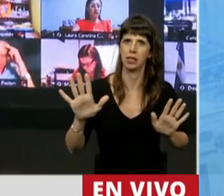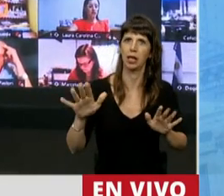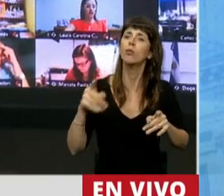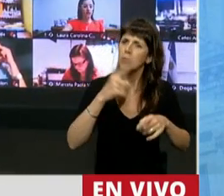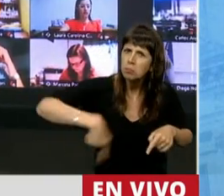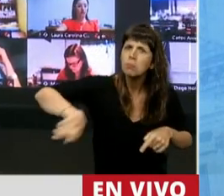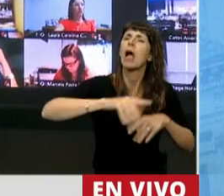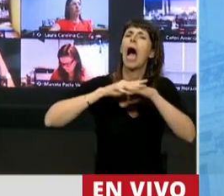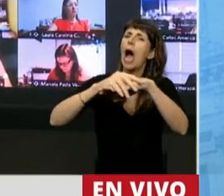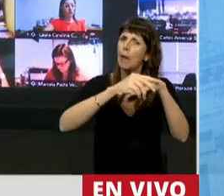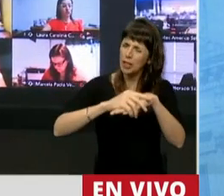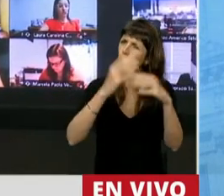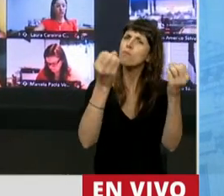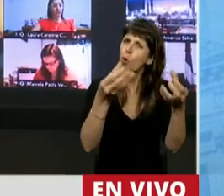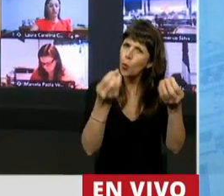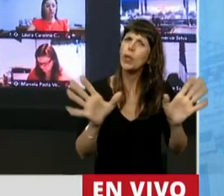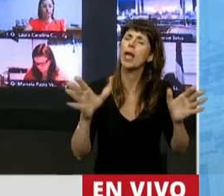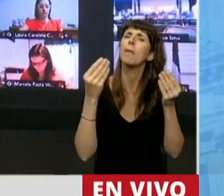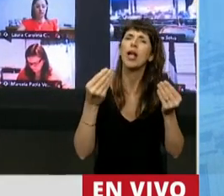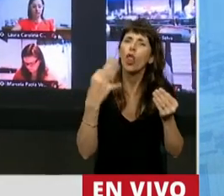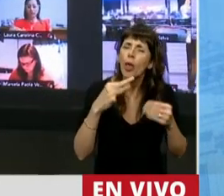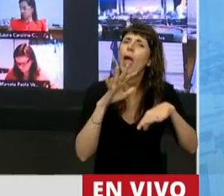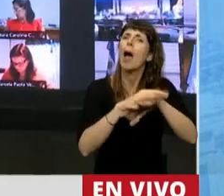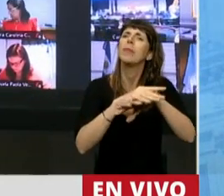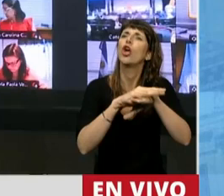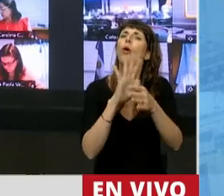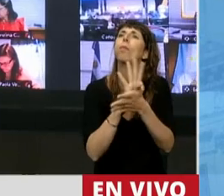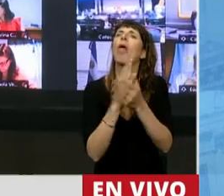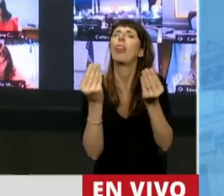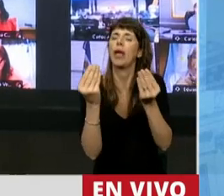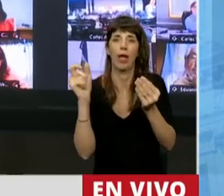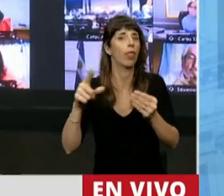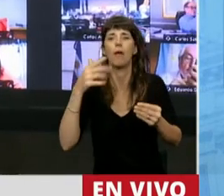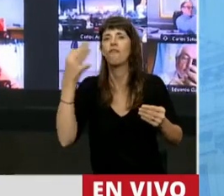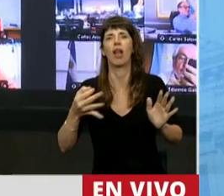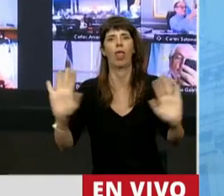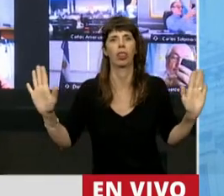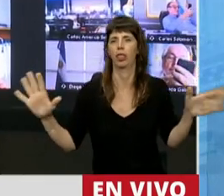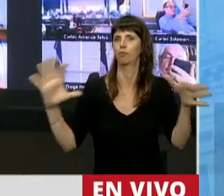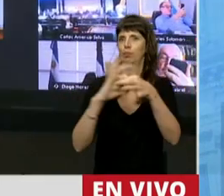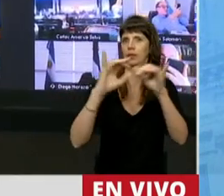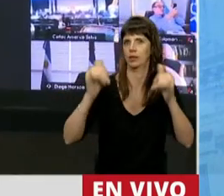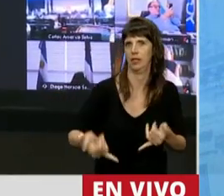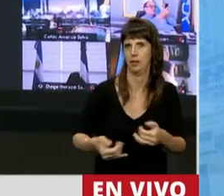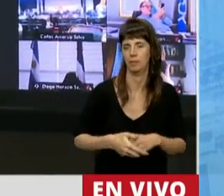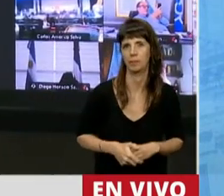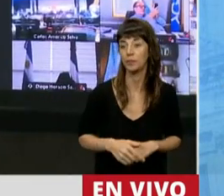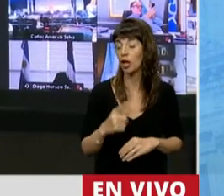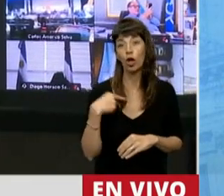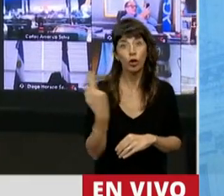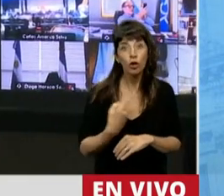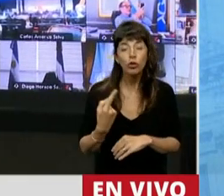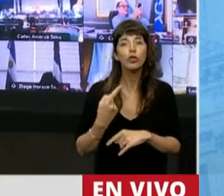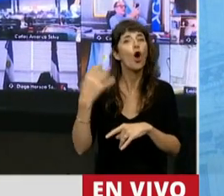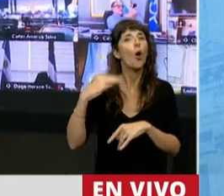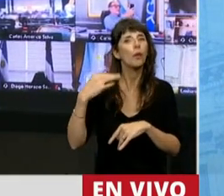sean amigos, pero traten de ser amigos de la verdad. Señor Presidente, a nosotros nos asiste la obligación